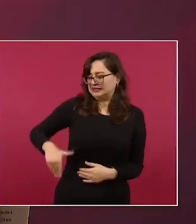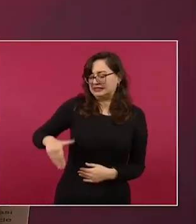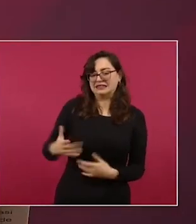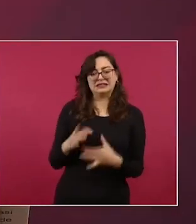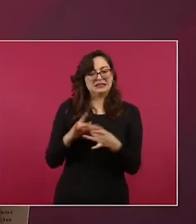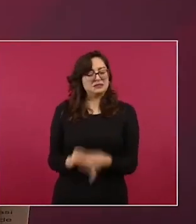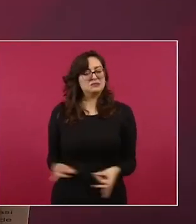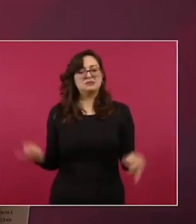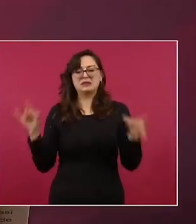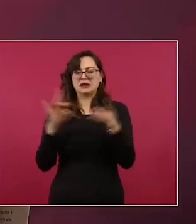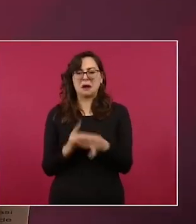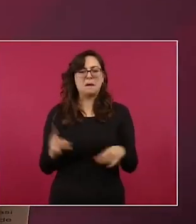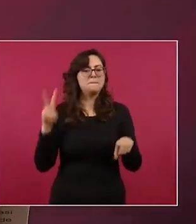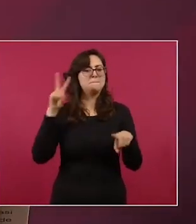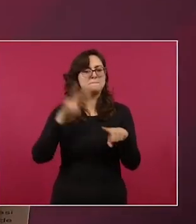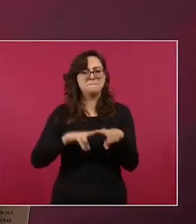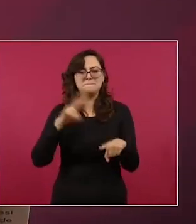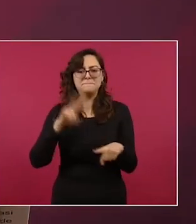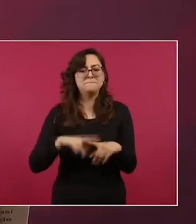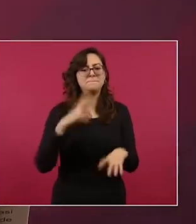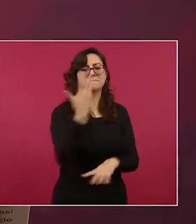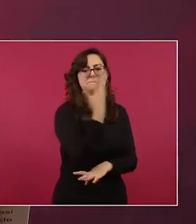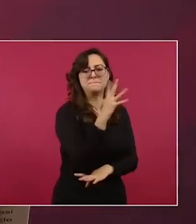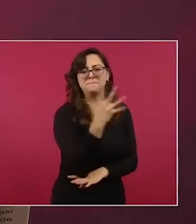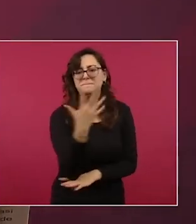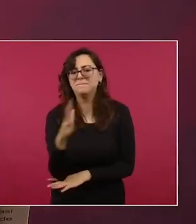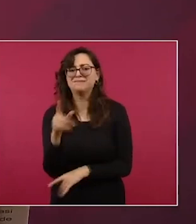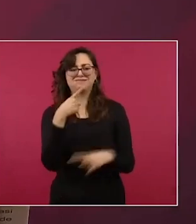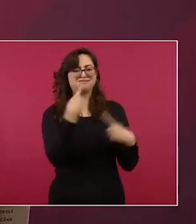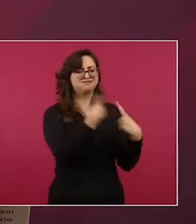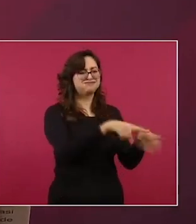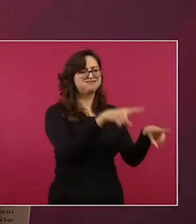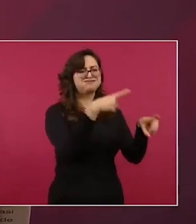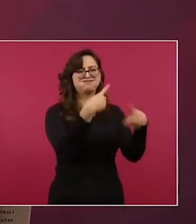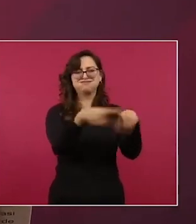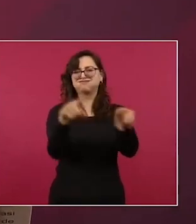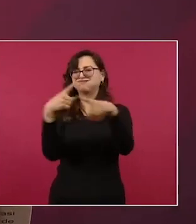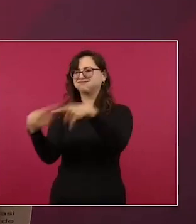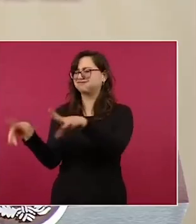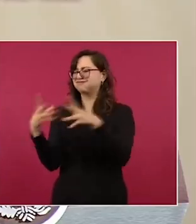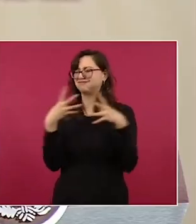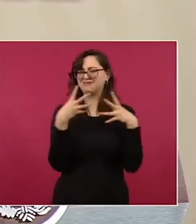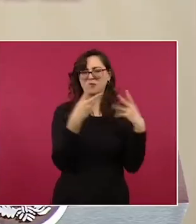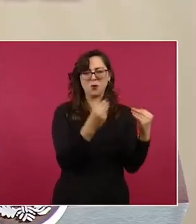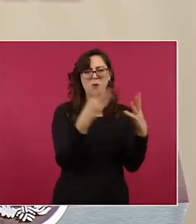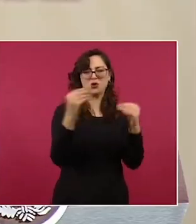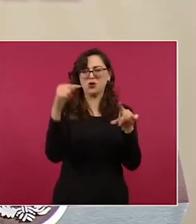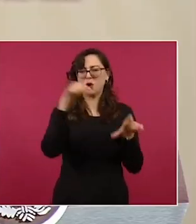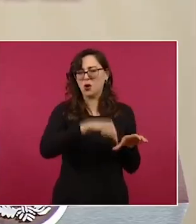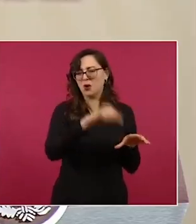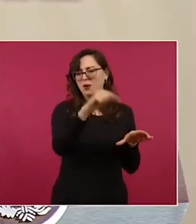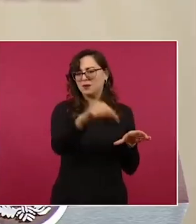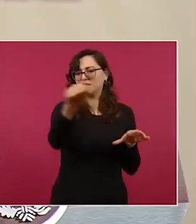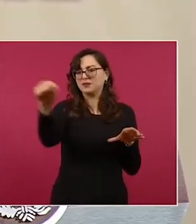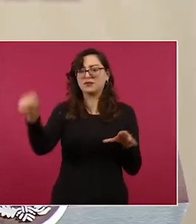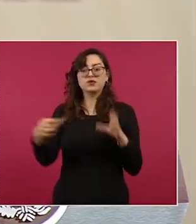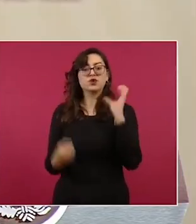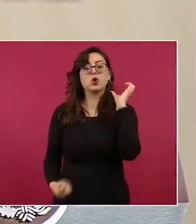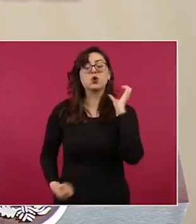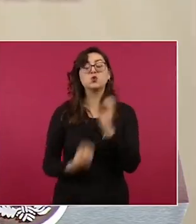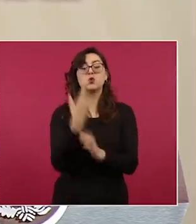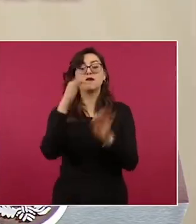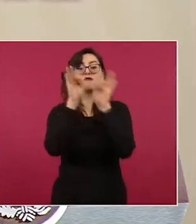del Jaguar, pero también están Ixcabal, el Meco, Xantún, Oxtancá y así se integrará un nuevo modelo turístico